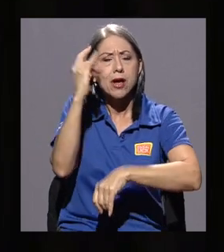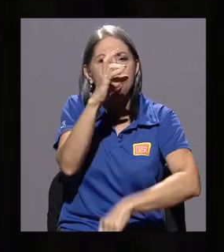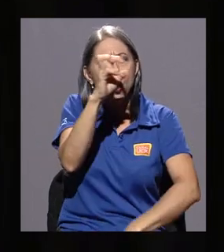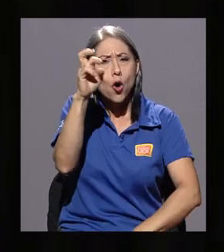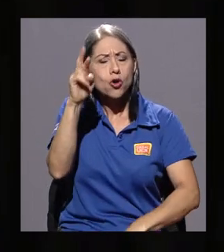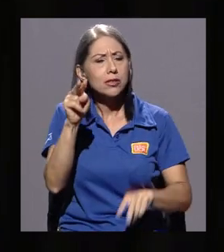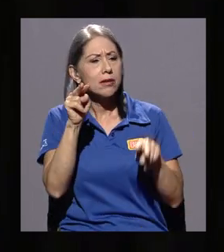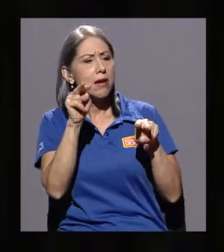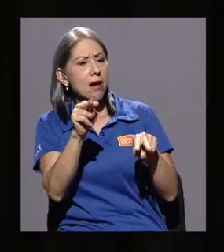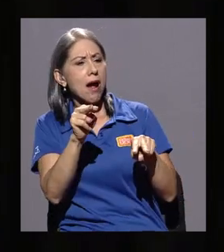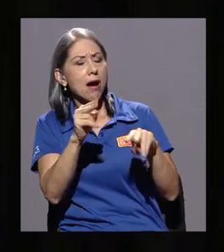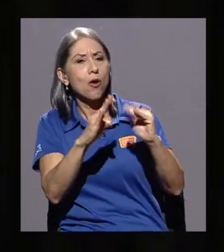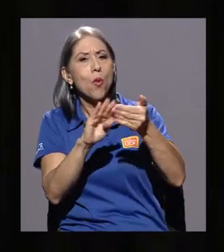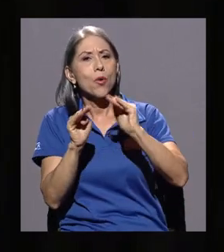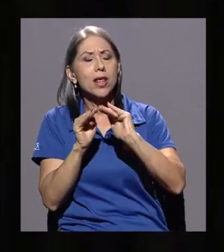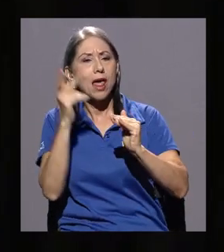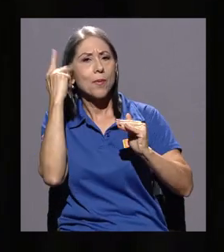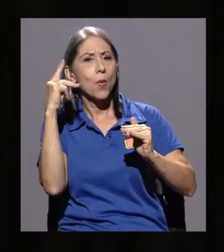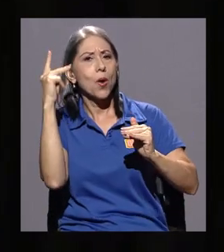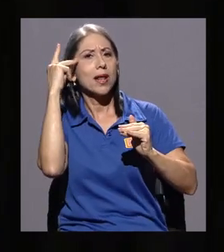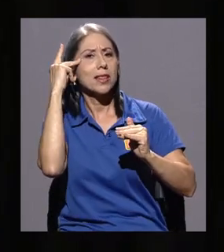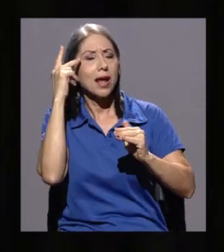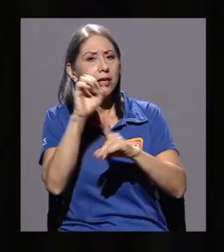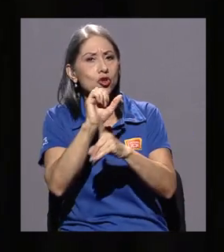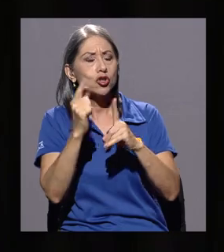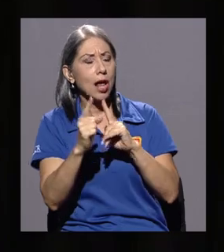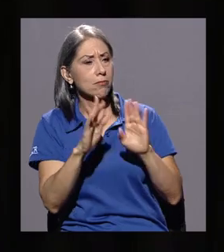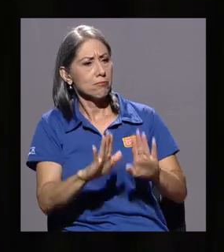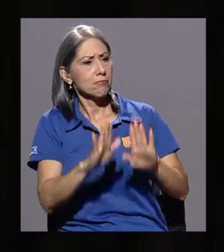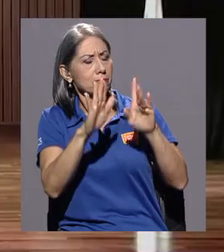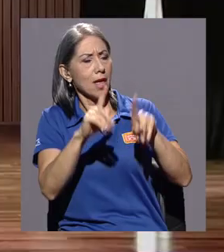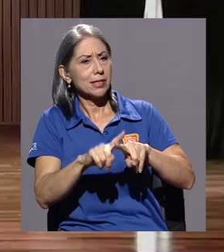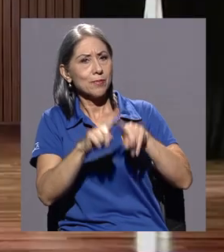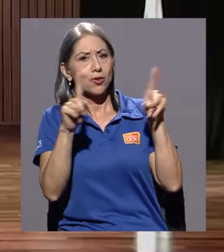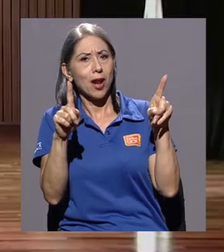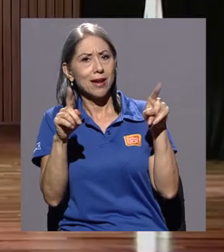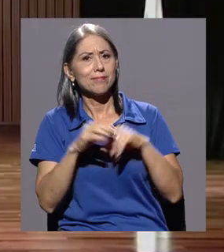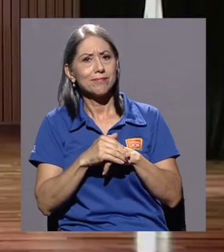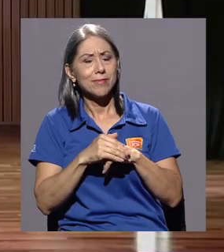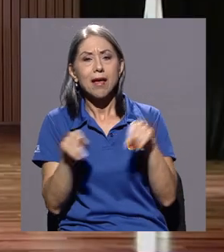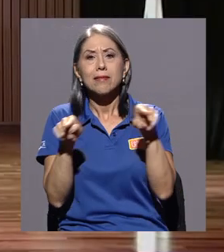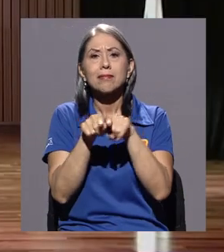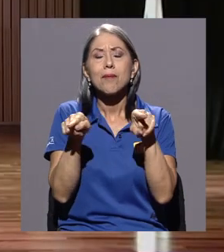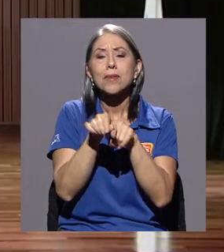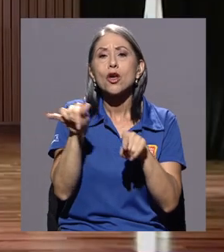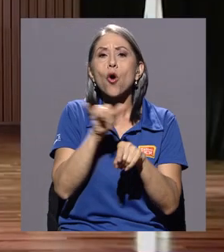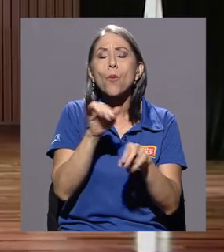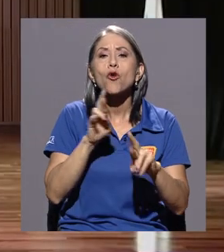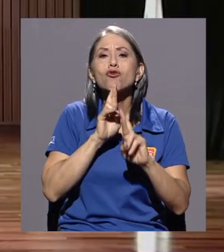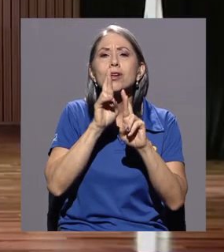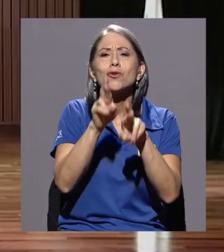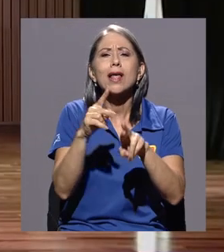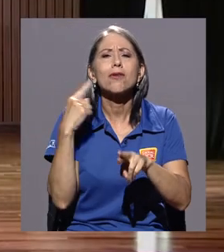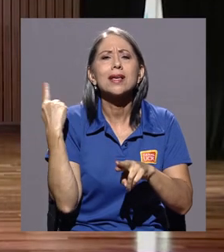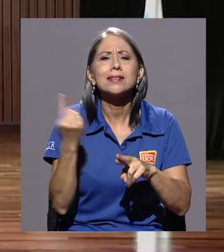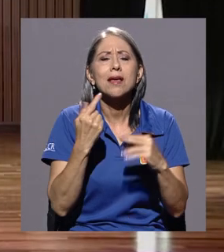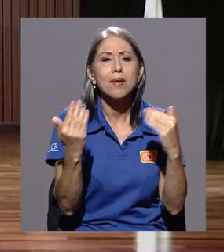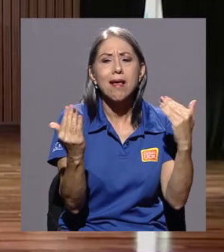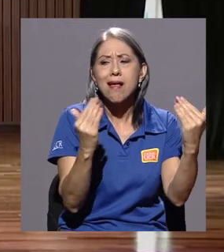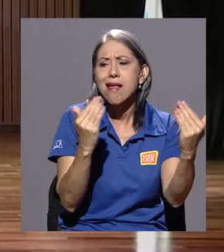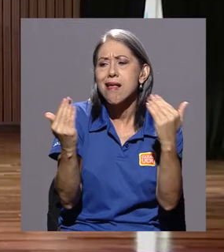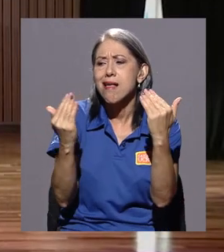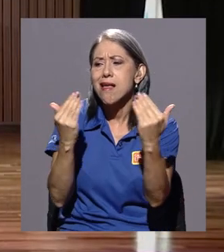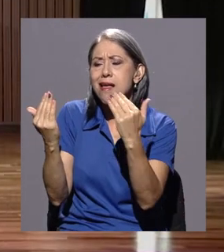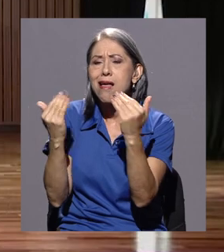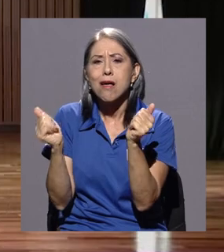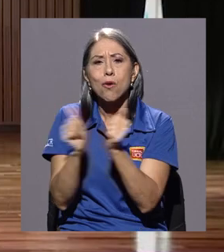costa rica era una comunidad política y social excepcional también como resultado de una comparación constante con